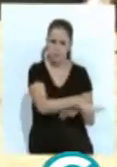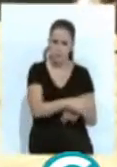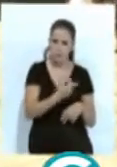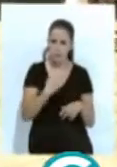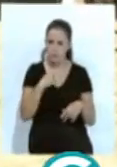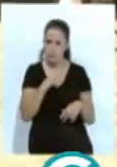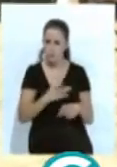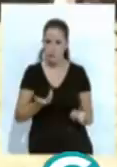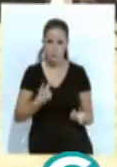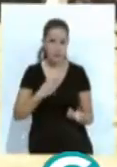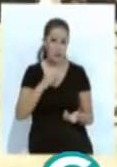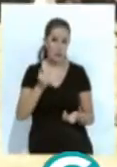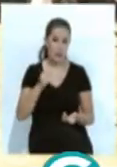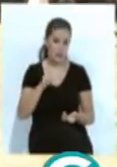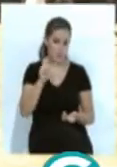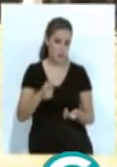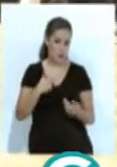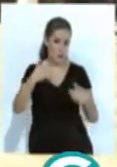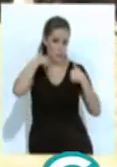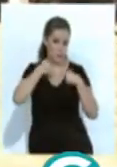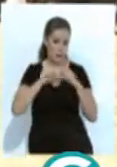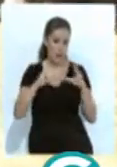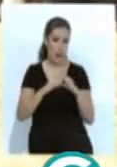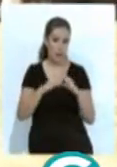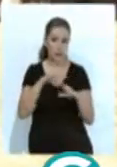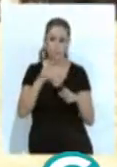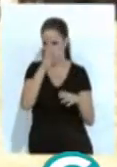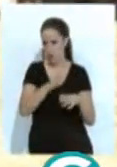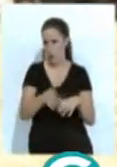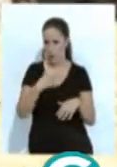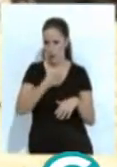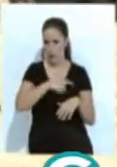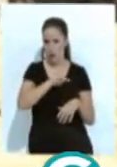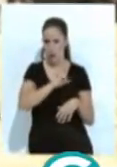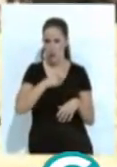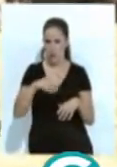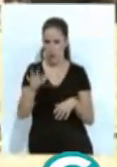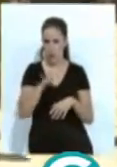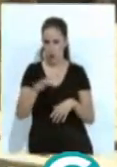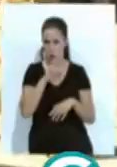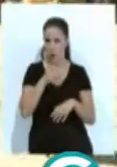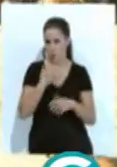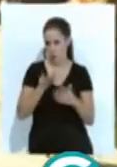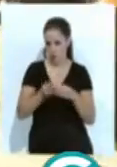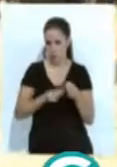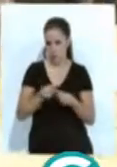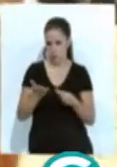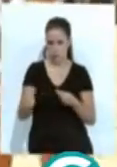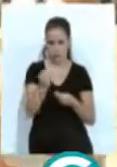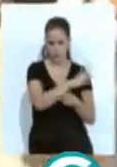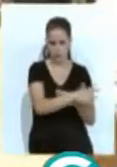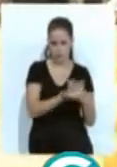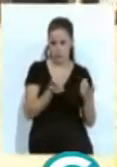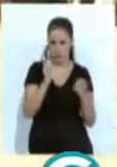cabildo catedral, que es el responsable de la catedral, se interpuso una denuncia a la policía local por el hecho, dado que